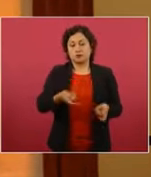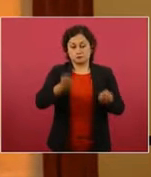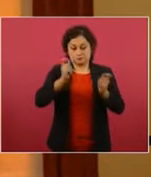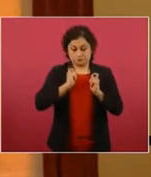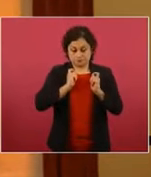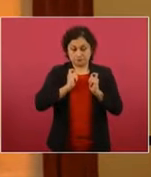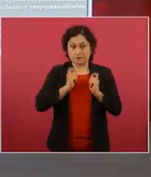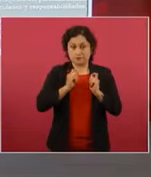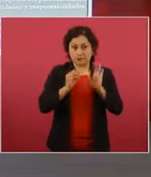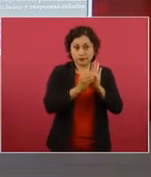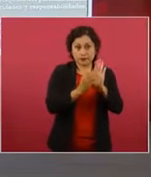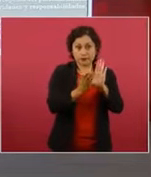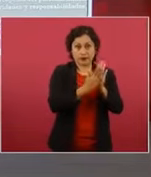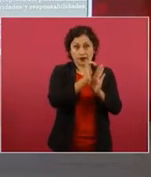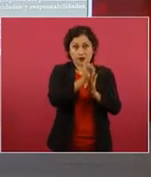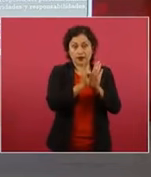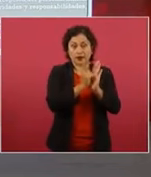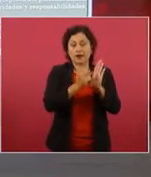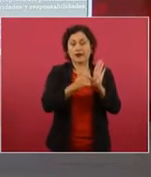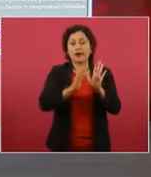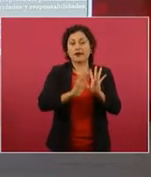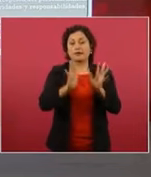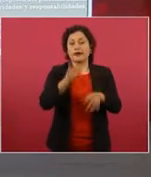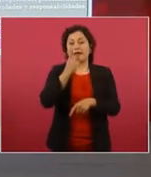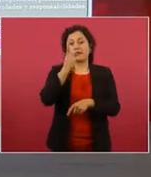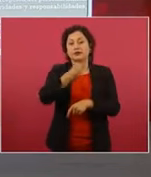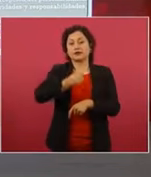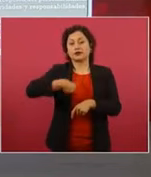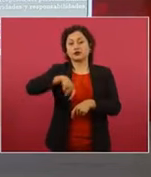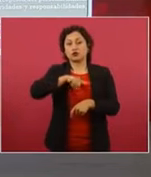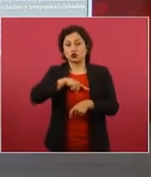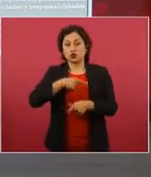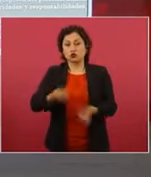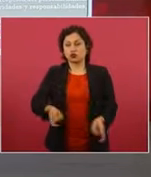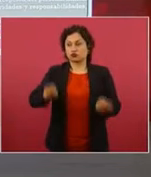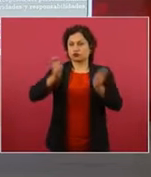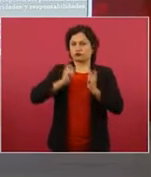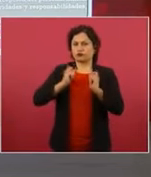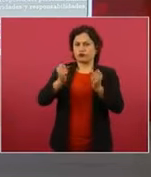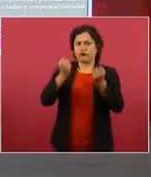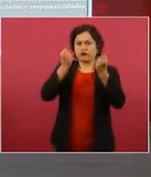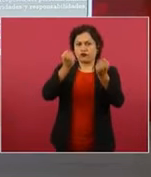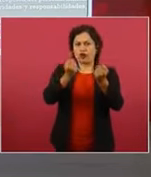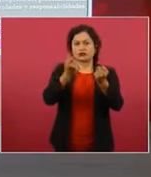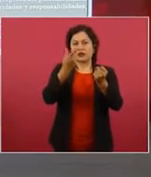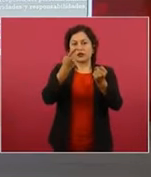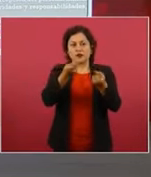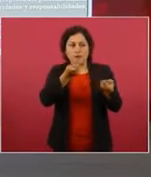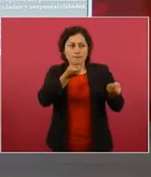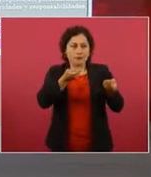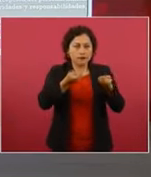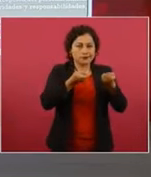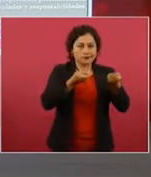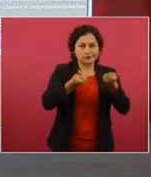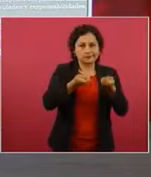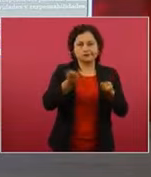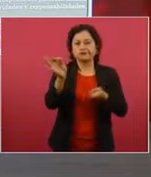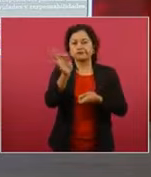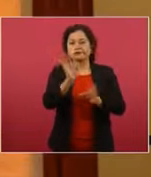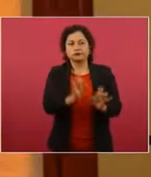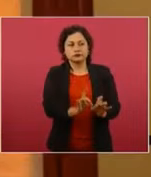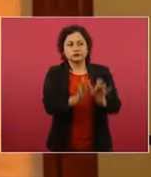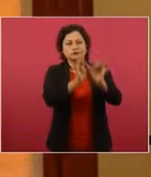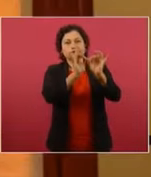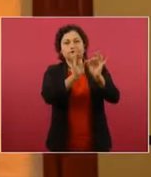ley está establecido cuál es el uso gradual de la fuerza, cómo debemos de responder ante una situación donde se